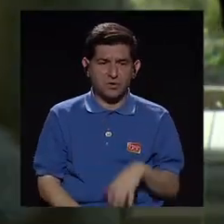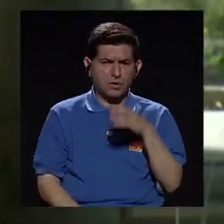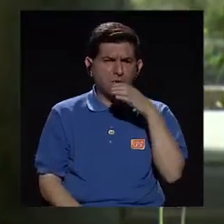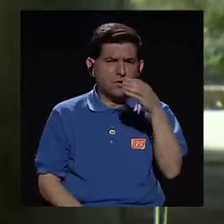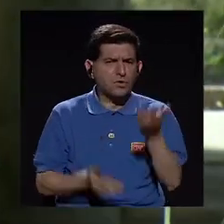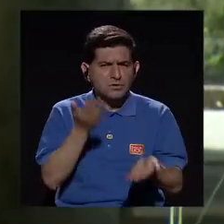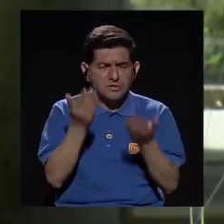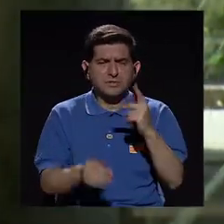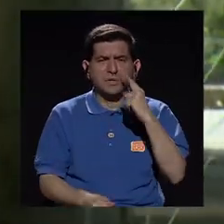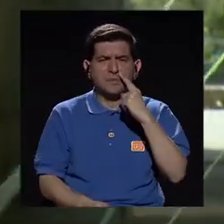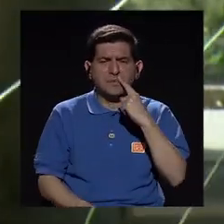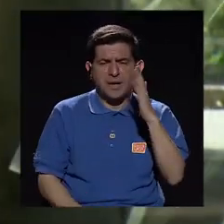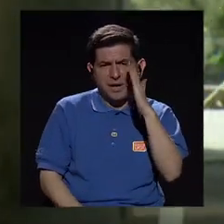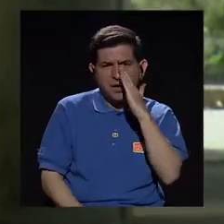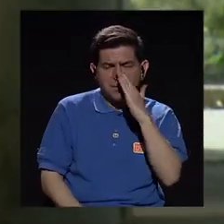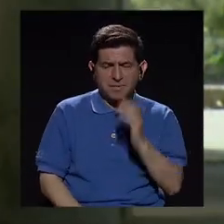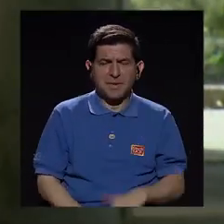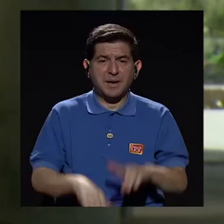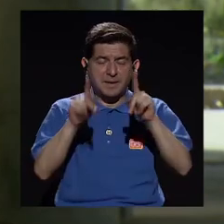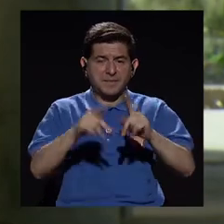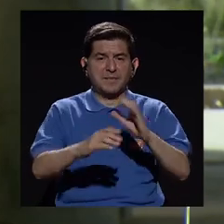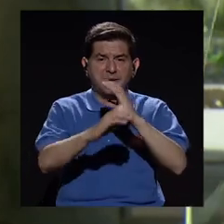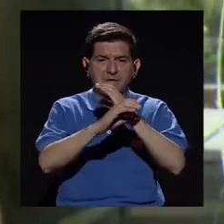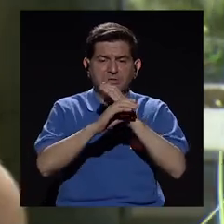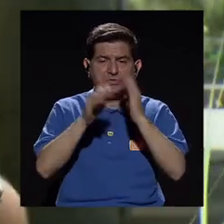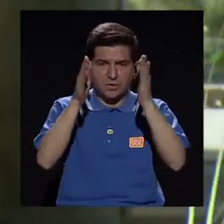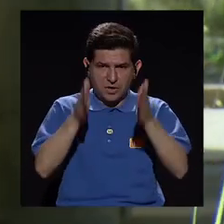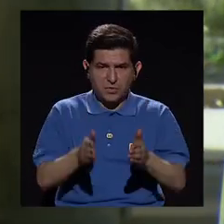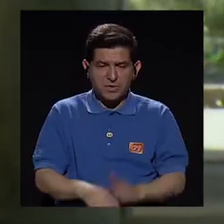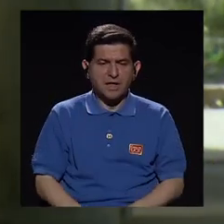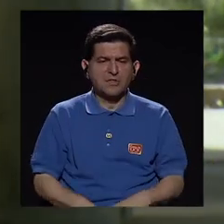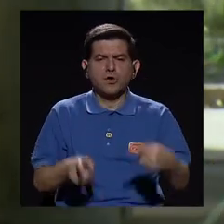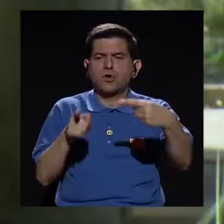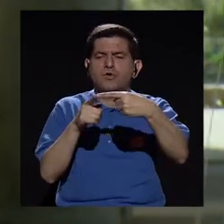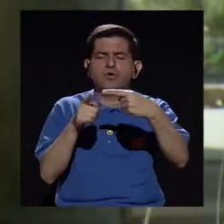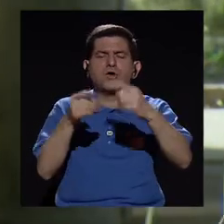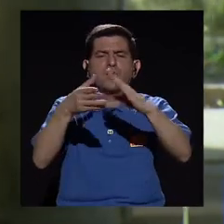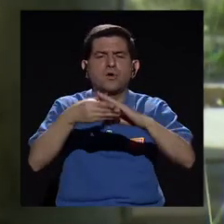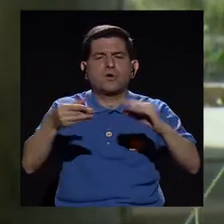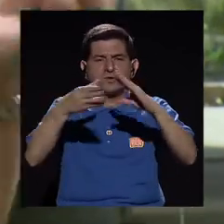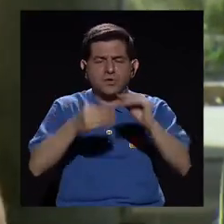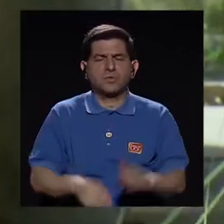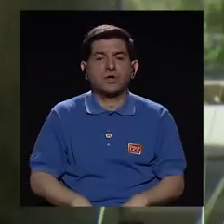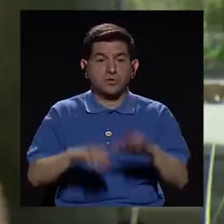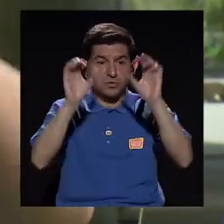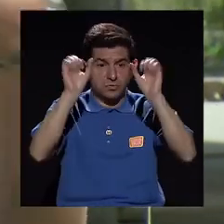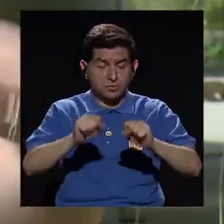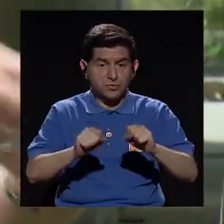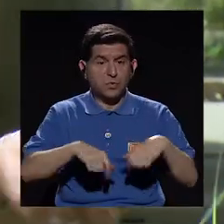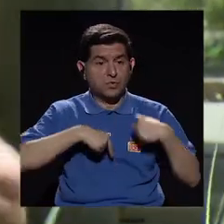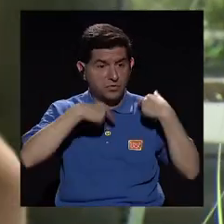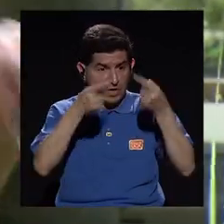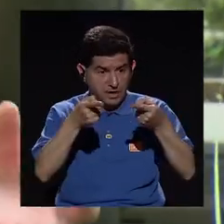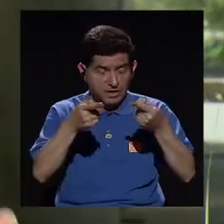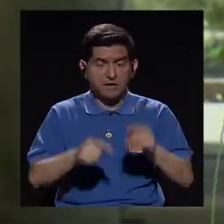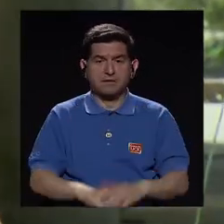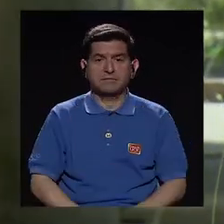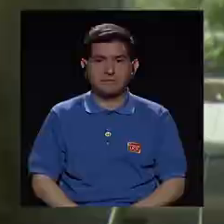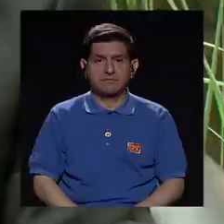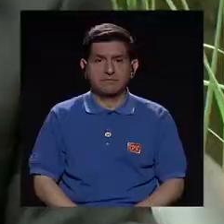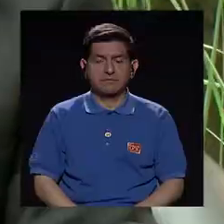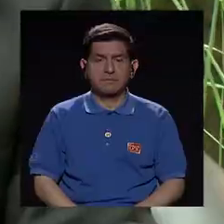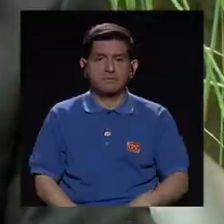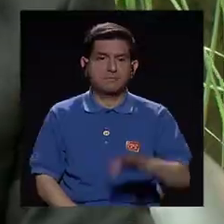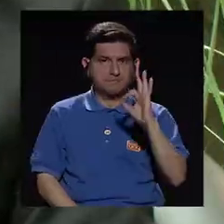recomendación, ¿verdad? Para este papá, mamá, cuidador o cuidadora, ¿dónde se encuentran esos rincones de cuentos para retomarlo y para poder asistir y acudir a